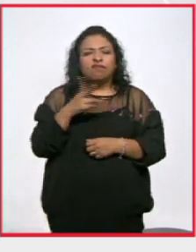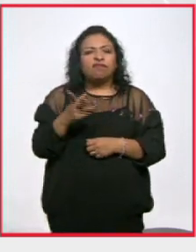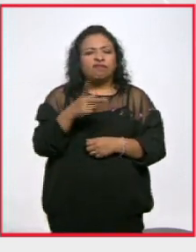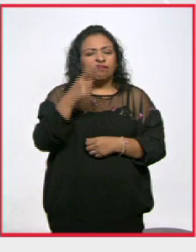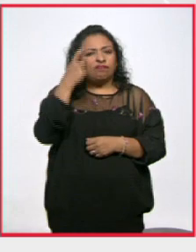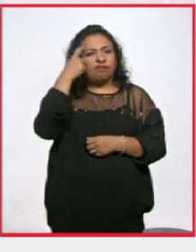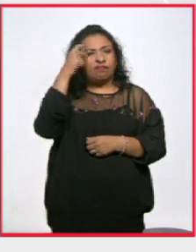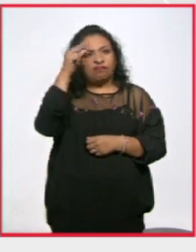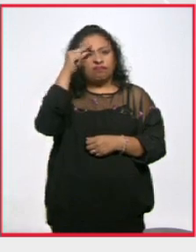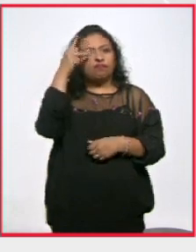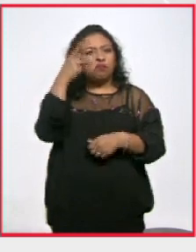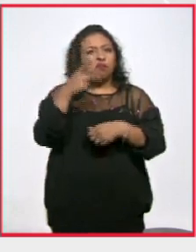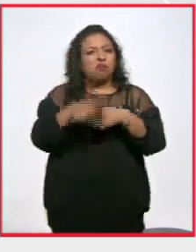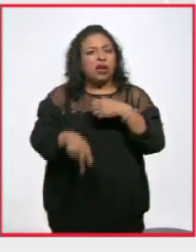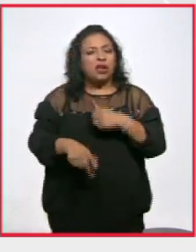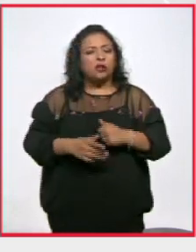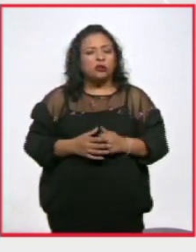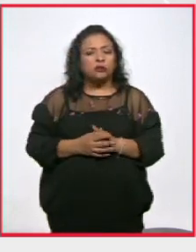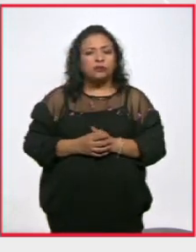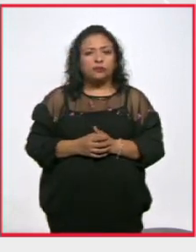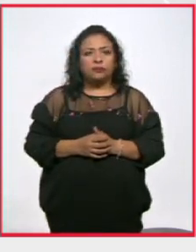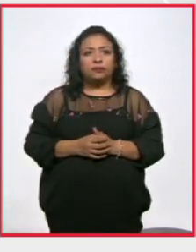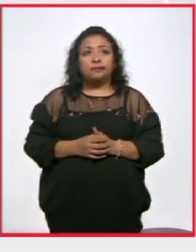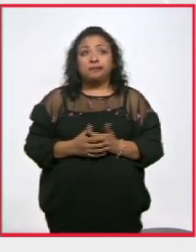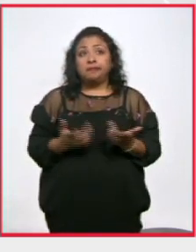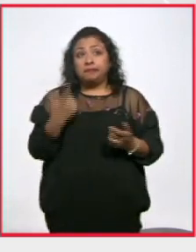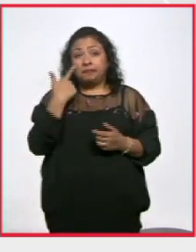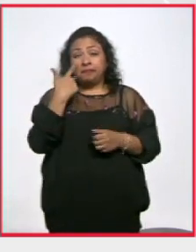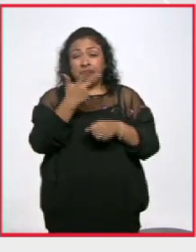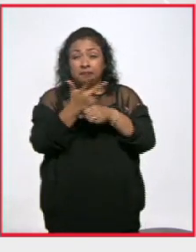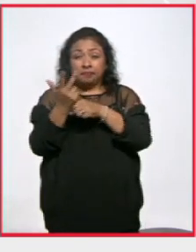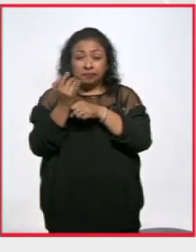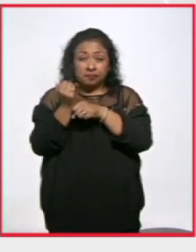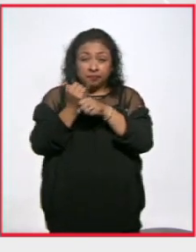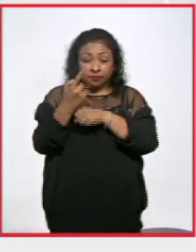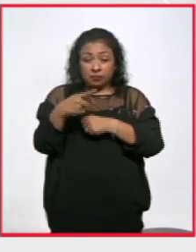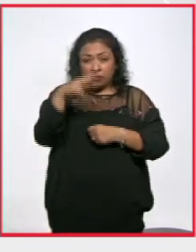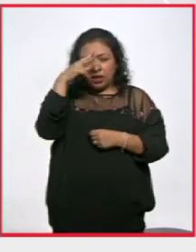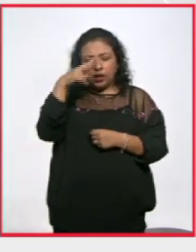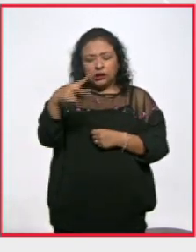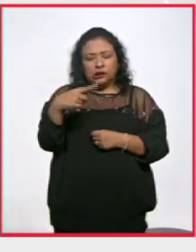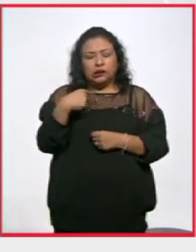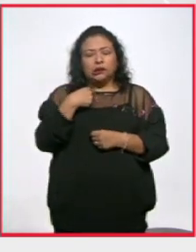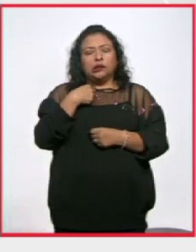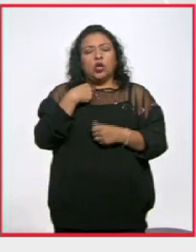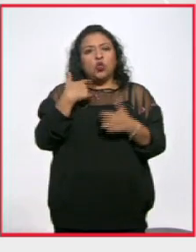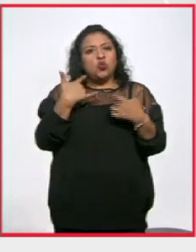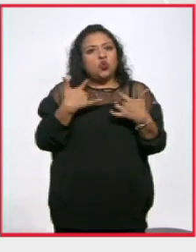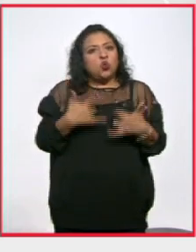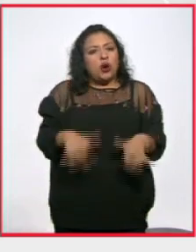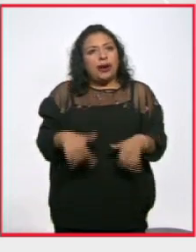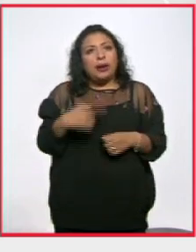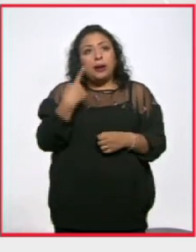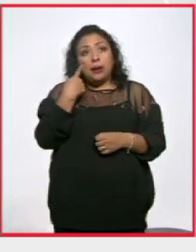espinosa, peligrosa. Bueno, los documentales mexicanos están poniendo la llaga en el rengolón. Ahí tenemos